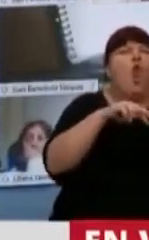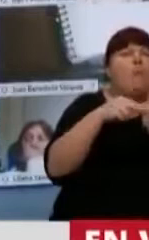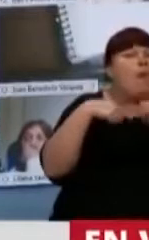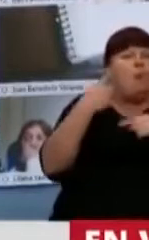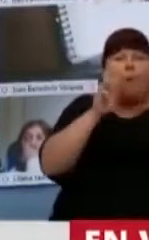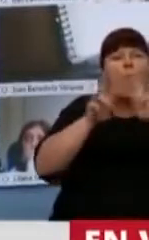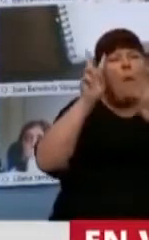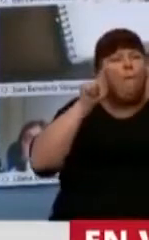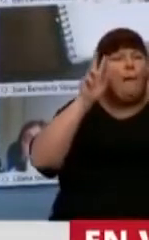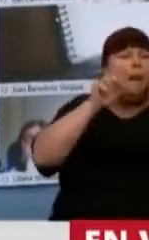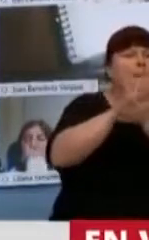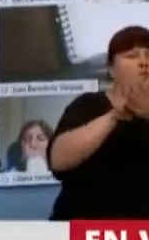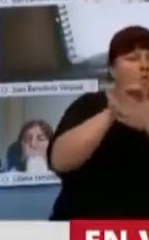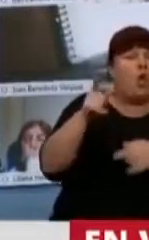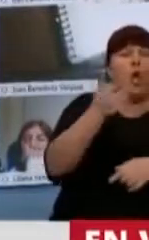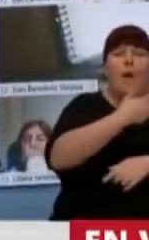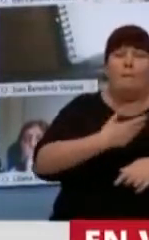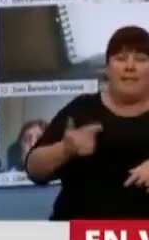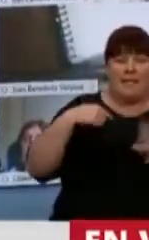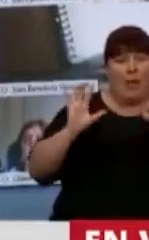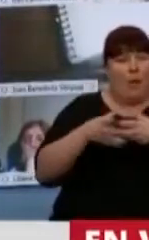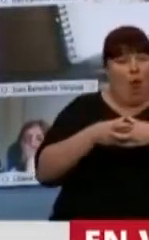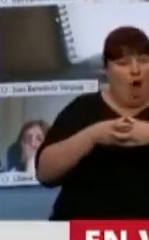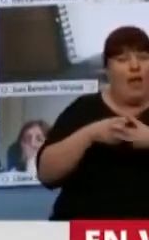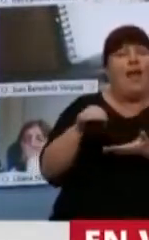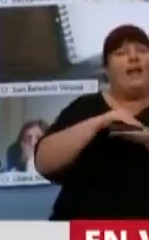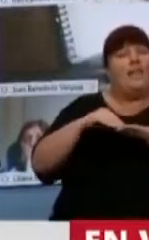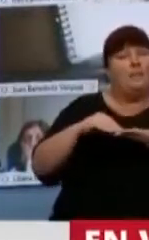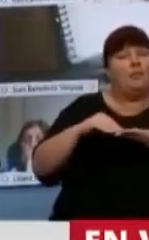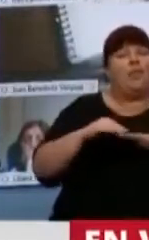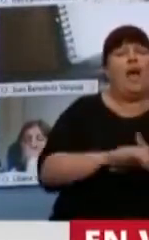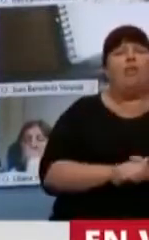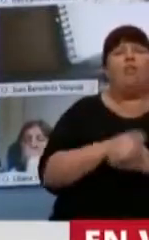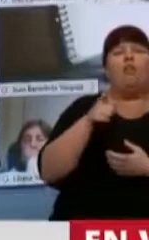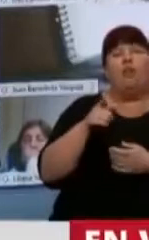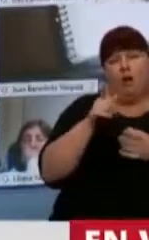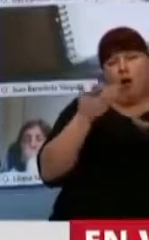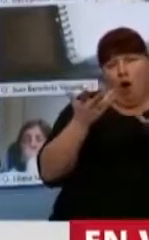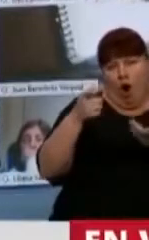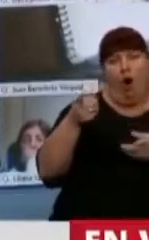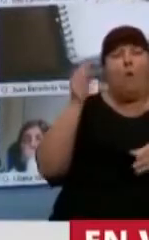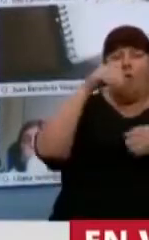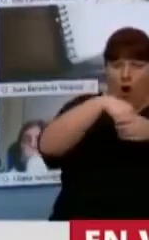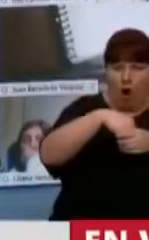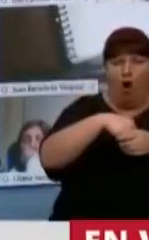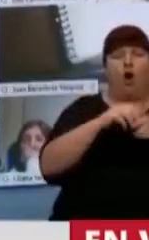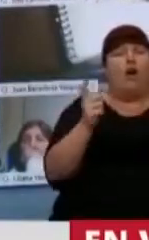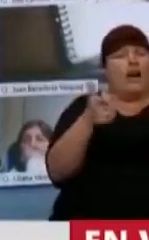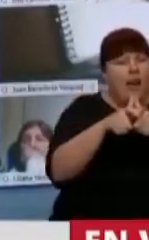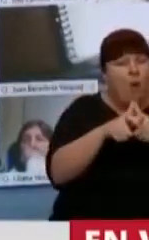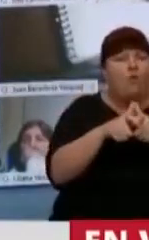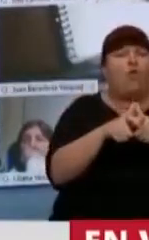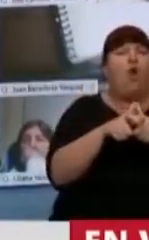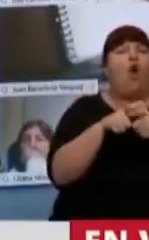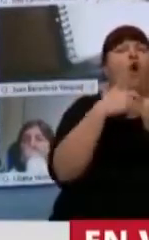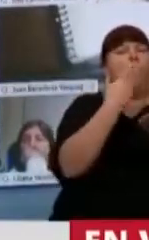permanentemente. El presidente de mi bloque, el diputado Ricardo Velo, obviamente que ha participado en reuniones